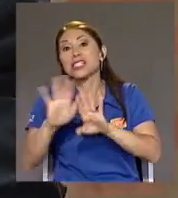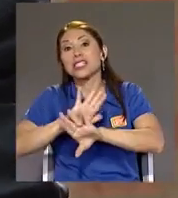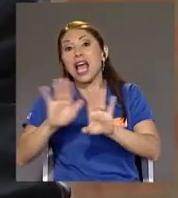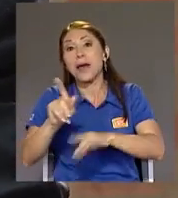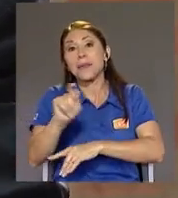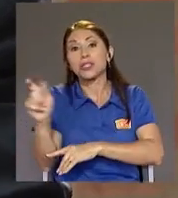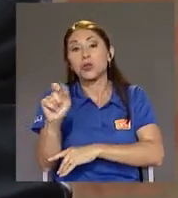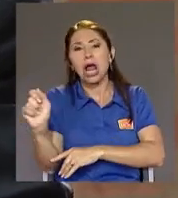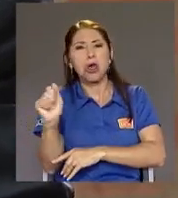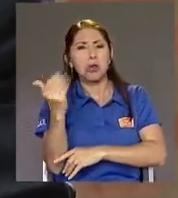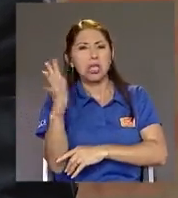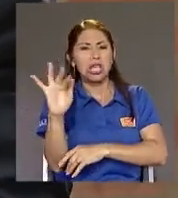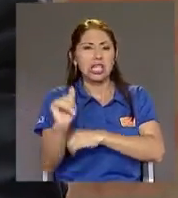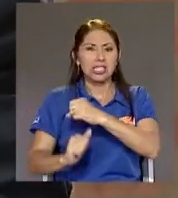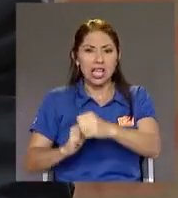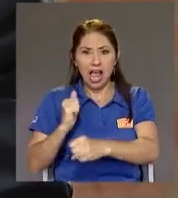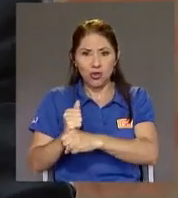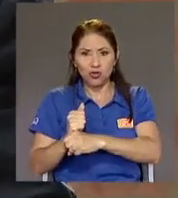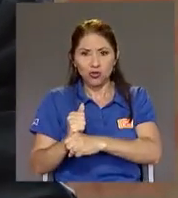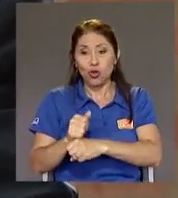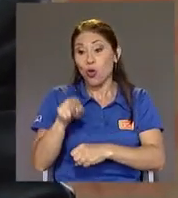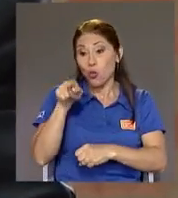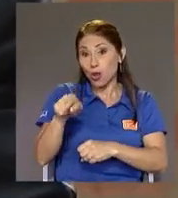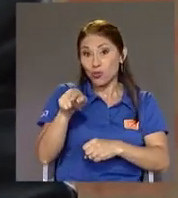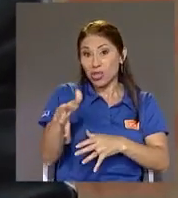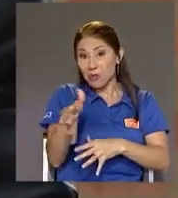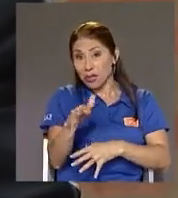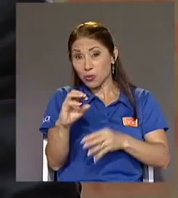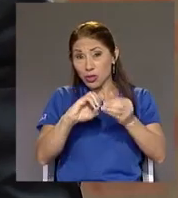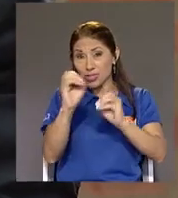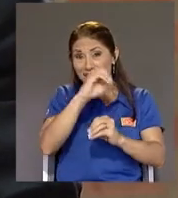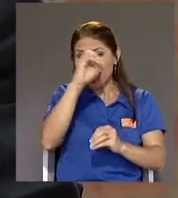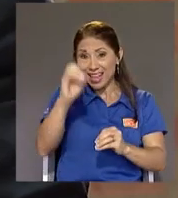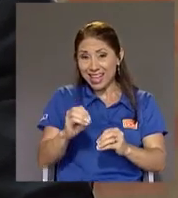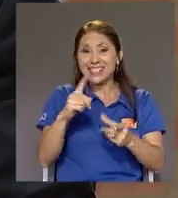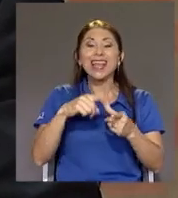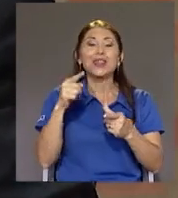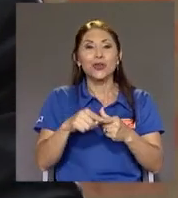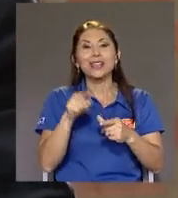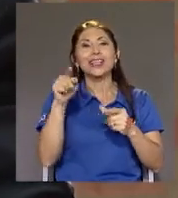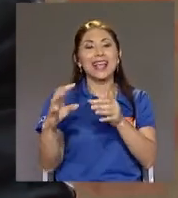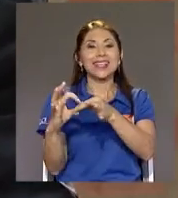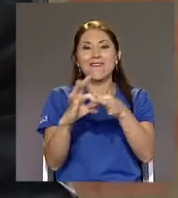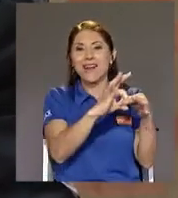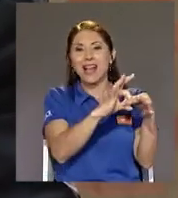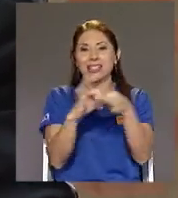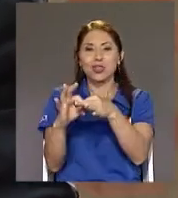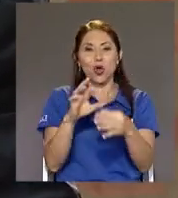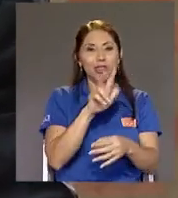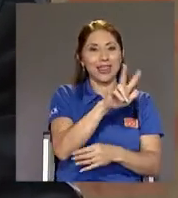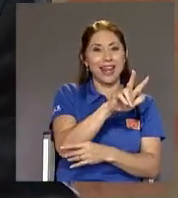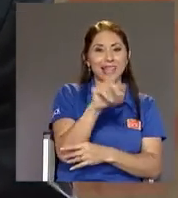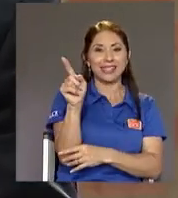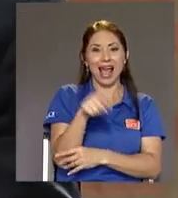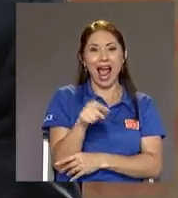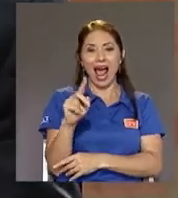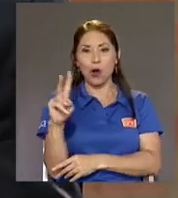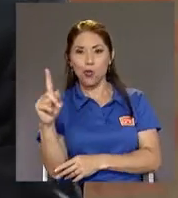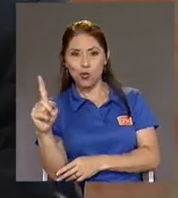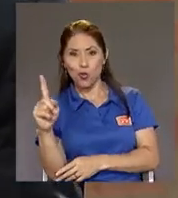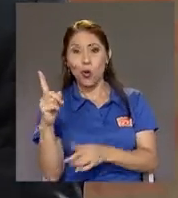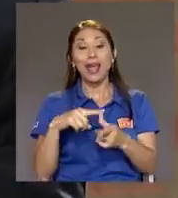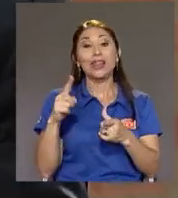de interés Y una serie de cosas En más Entonces usted da Esta relación 3 a 1 Entonces ahora sí Si usted aporta 10%